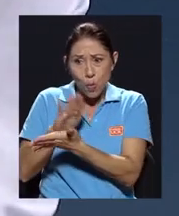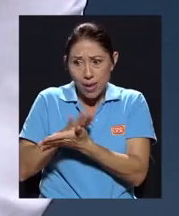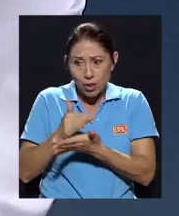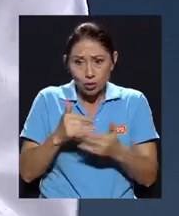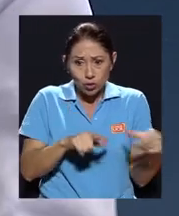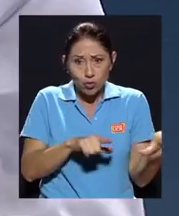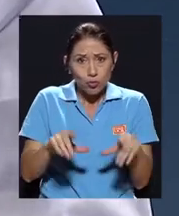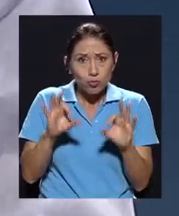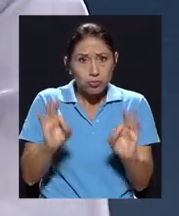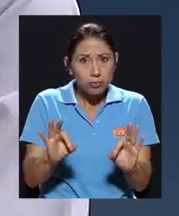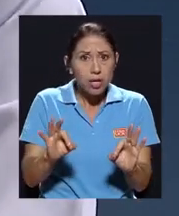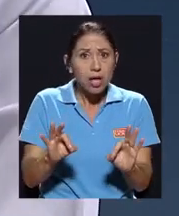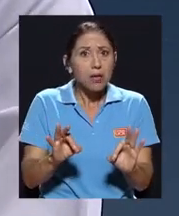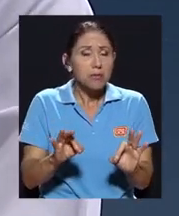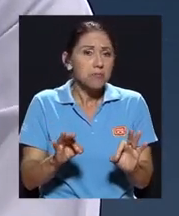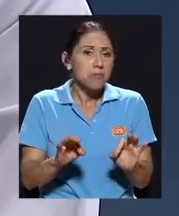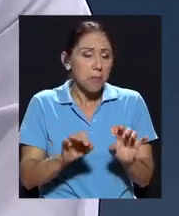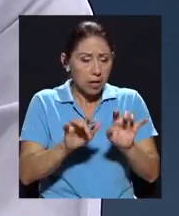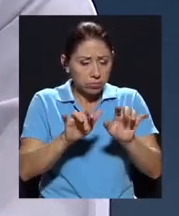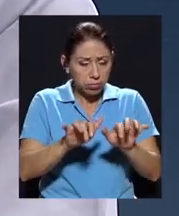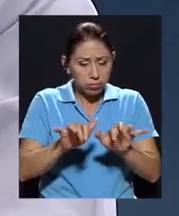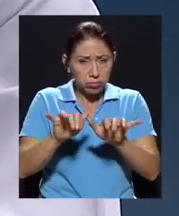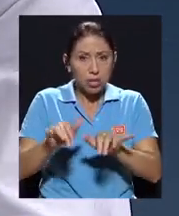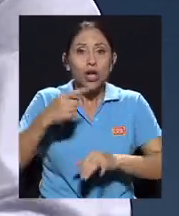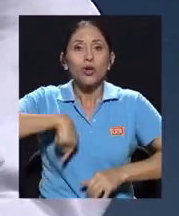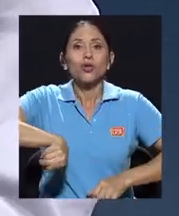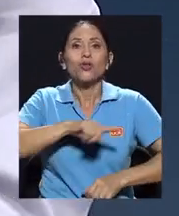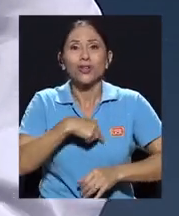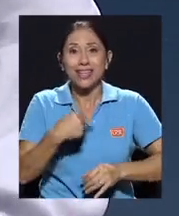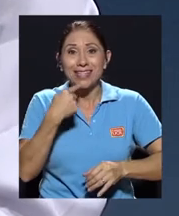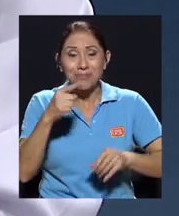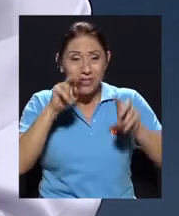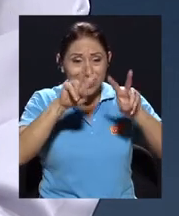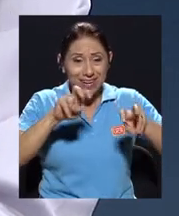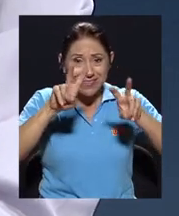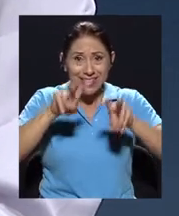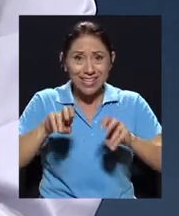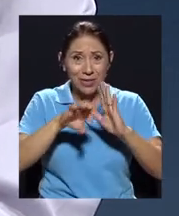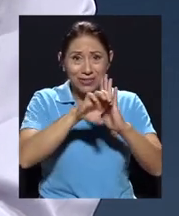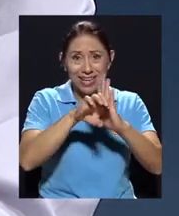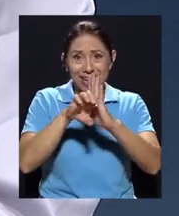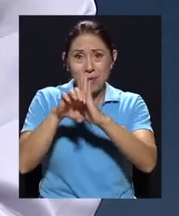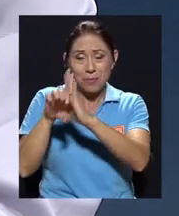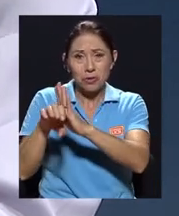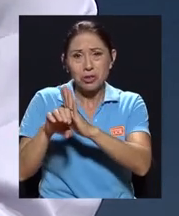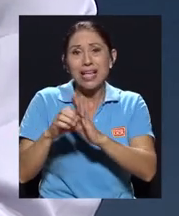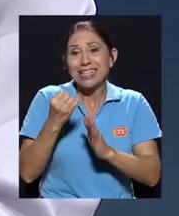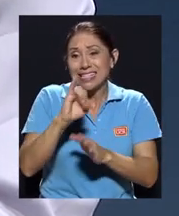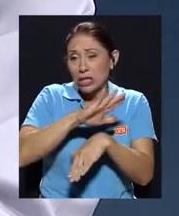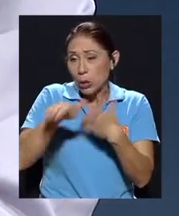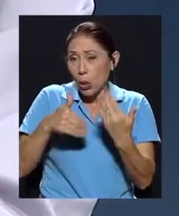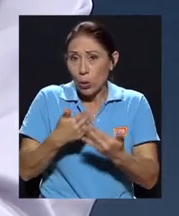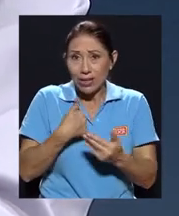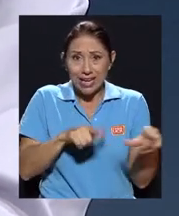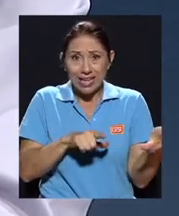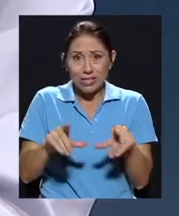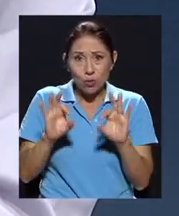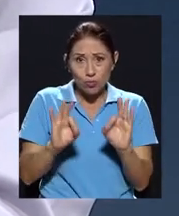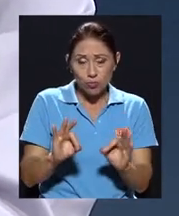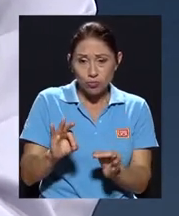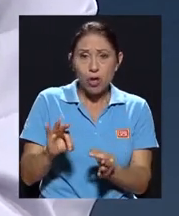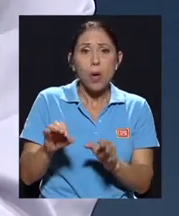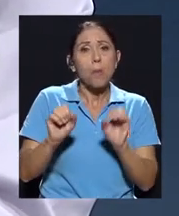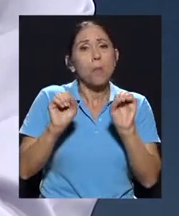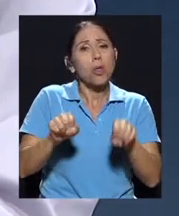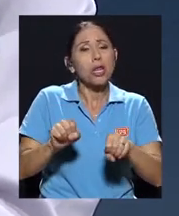le solicitamos que revisen la declaración de ejemplo o las tres declaraciones de ejemplo, podría estar durando aproximadamente una hora y